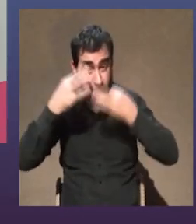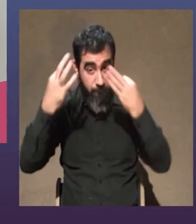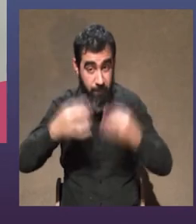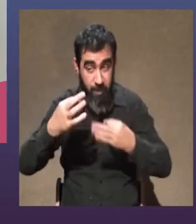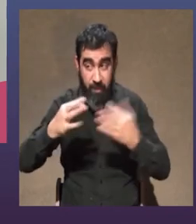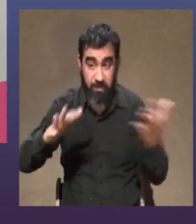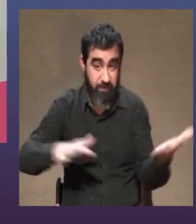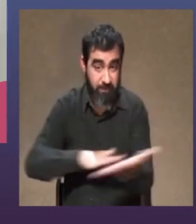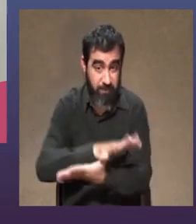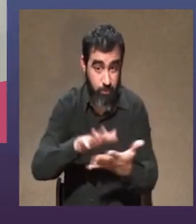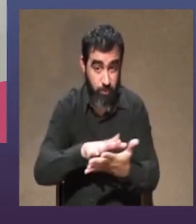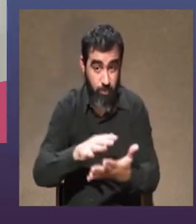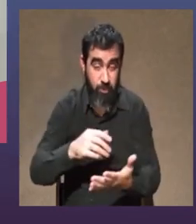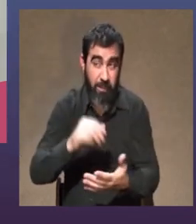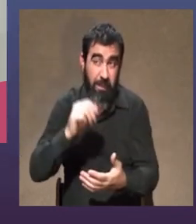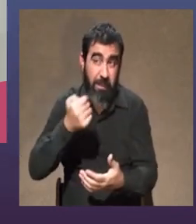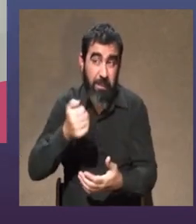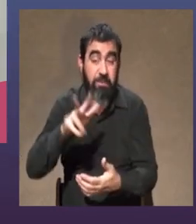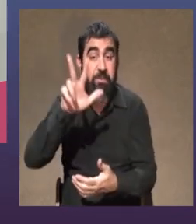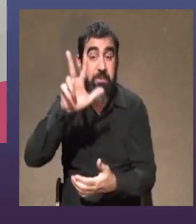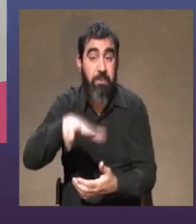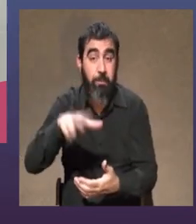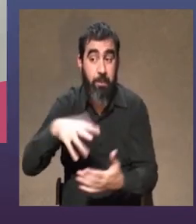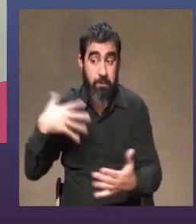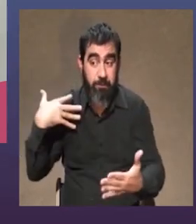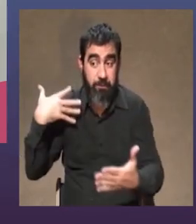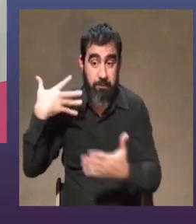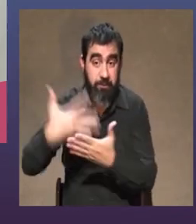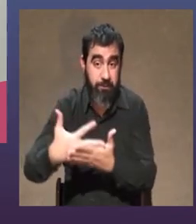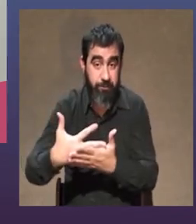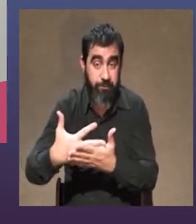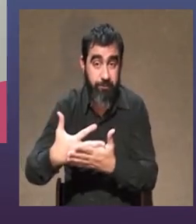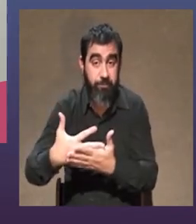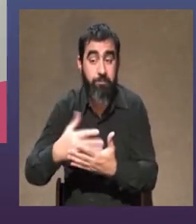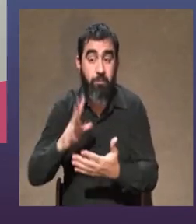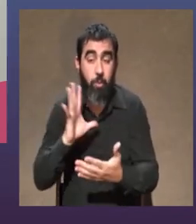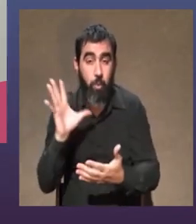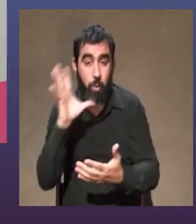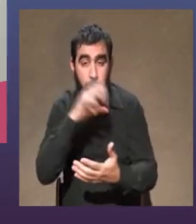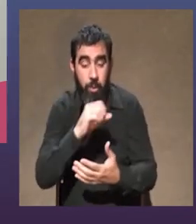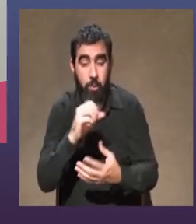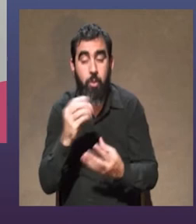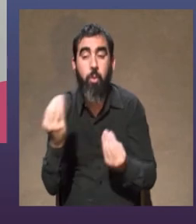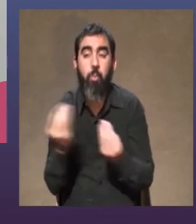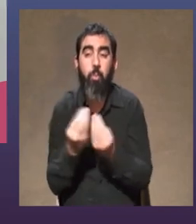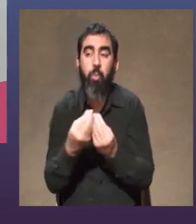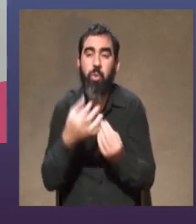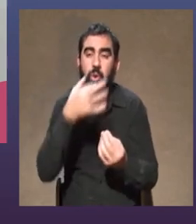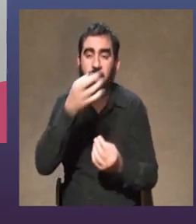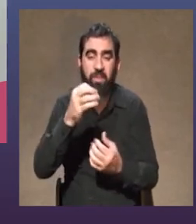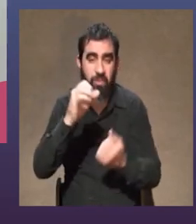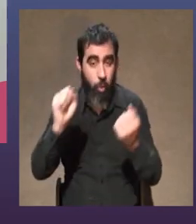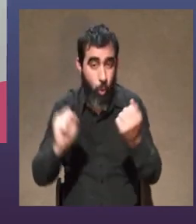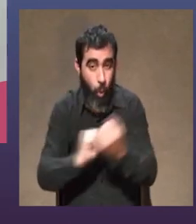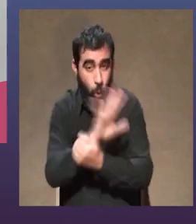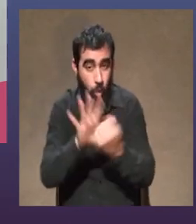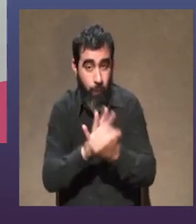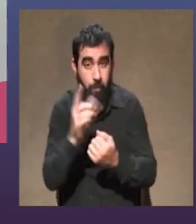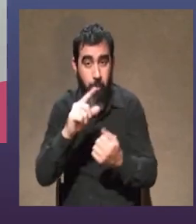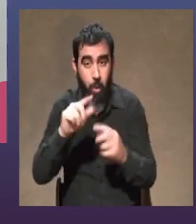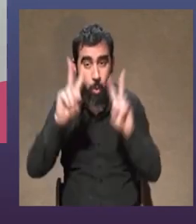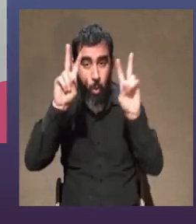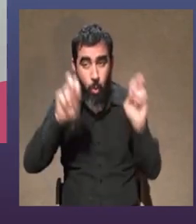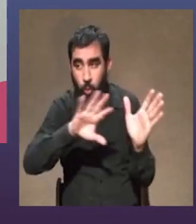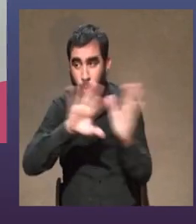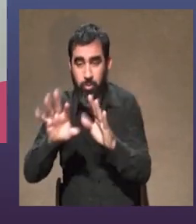se ha vivido en estos casi tres meses casi secreto porque la gente ha hablado mucho del coronavirus y no de otras cosas